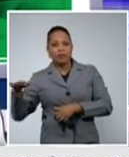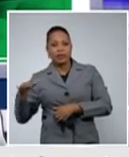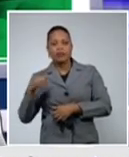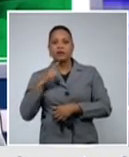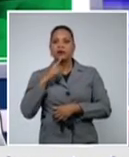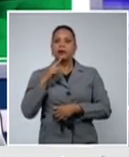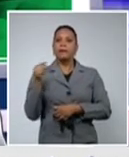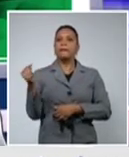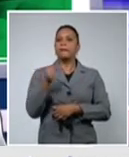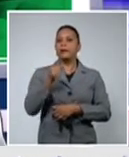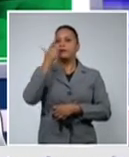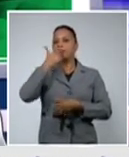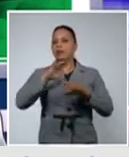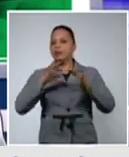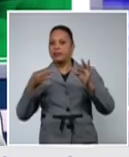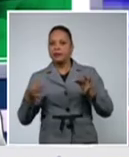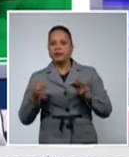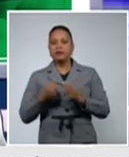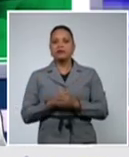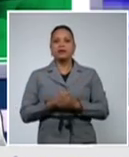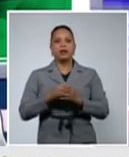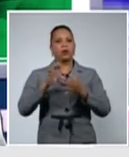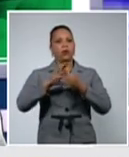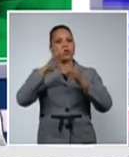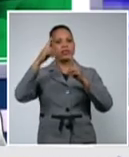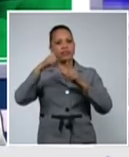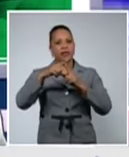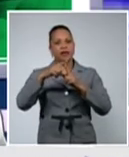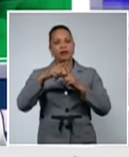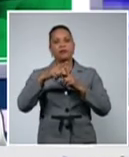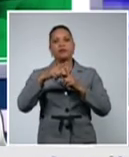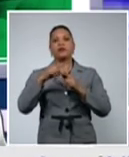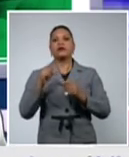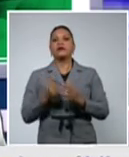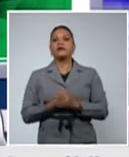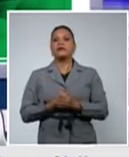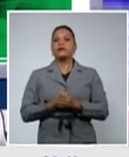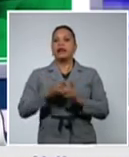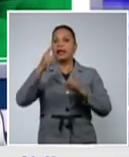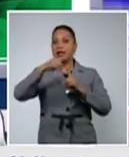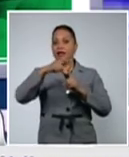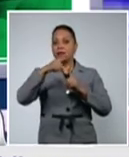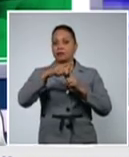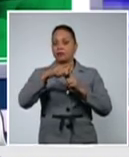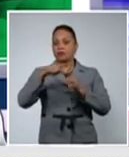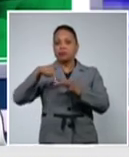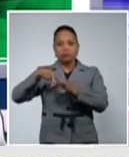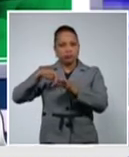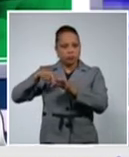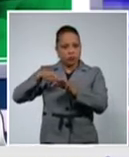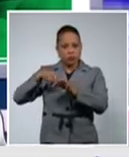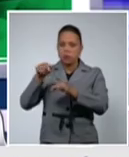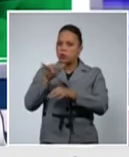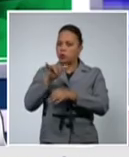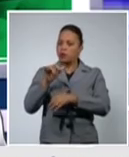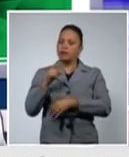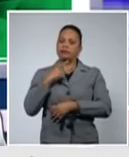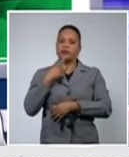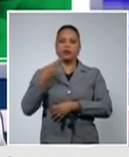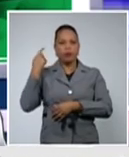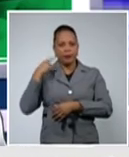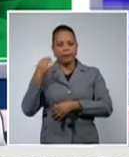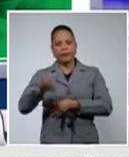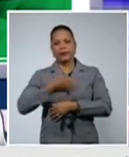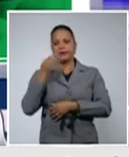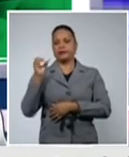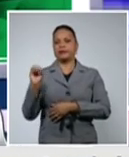Tunas que no confirmó ninguno Guantánamo y el municipio especial Isla de la Juventud que como ya yo había dicho no había confirmado